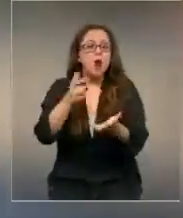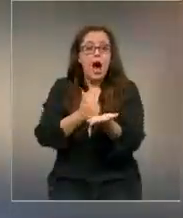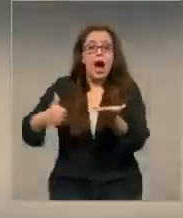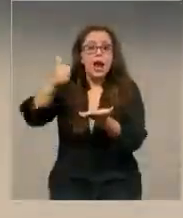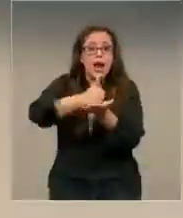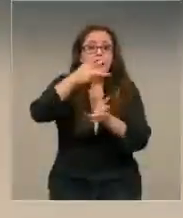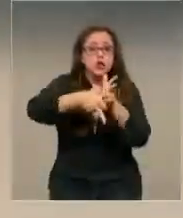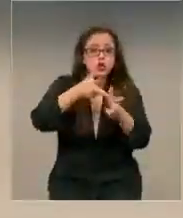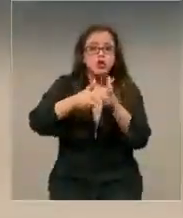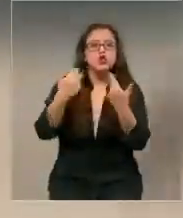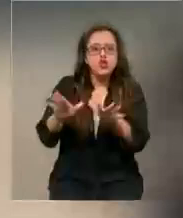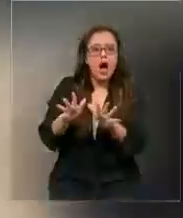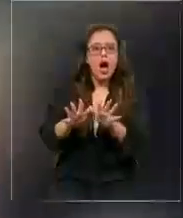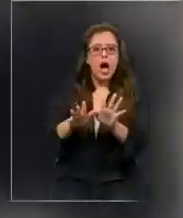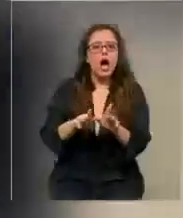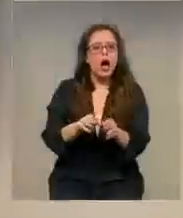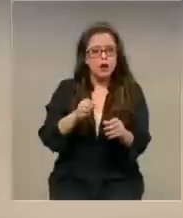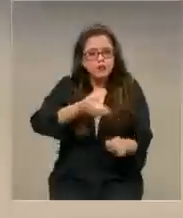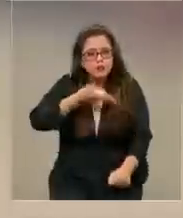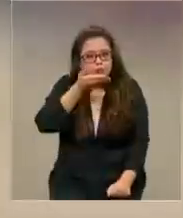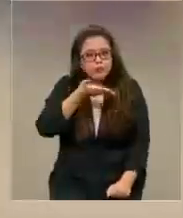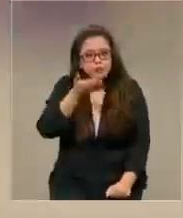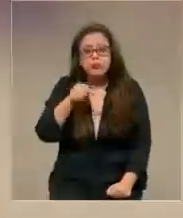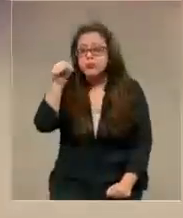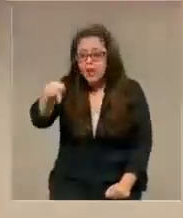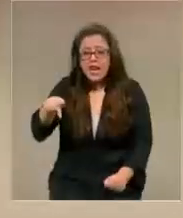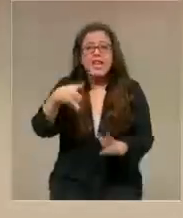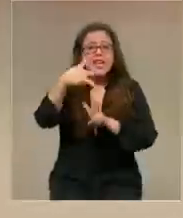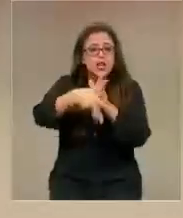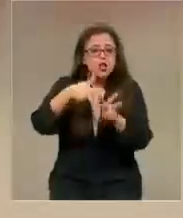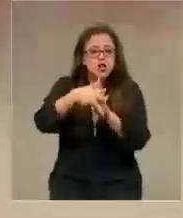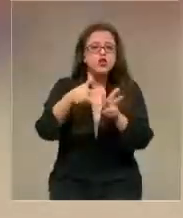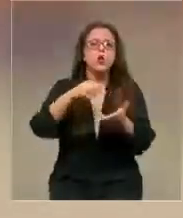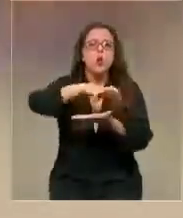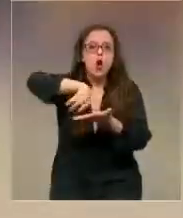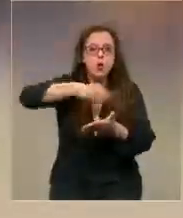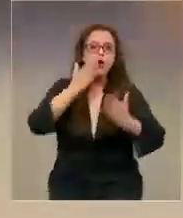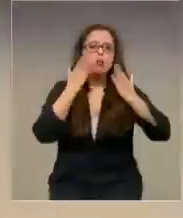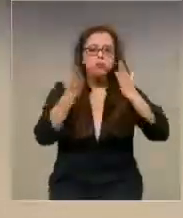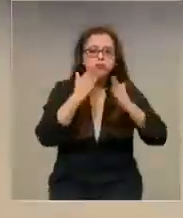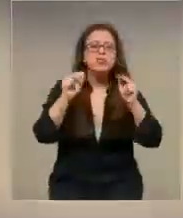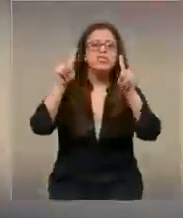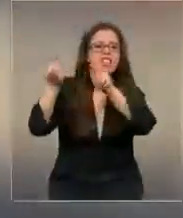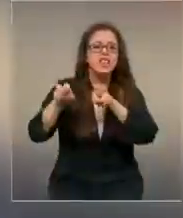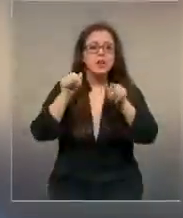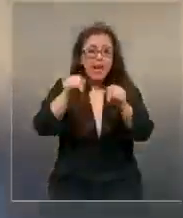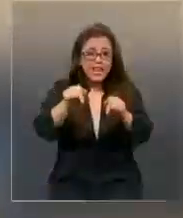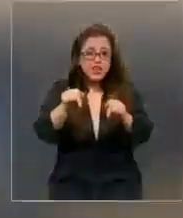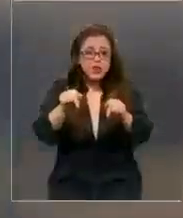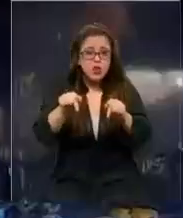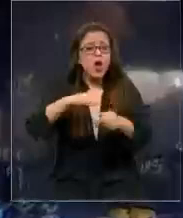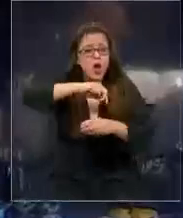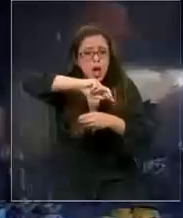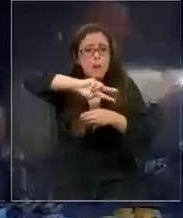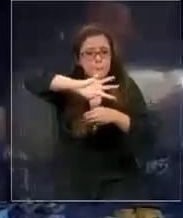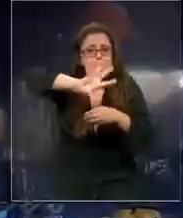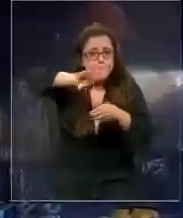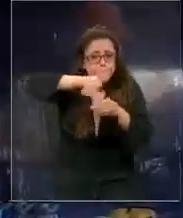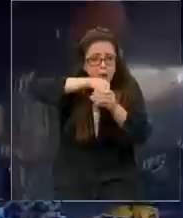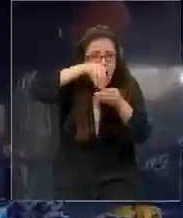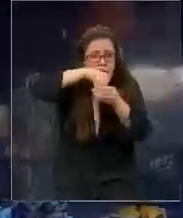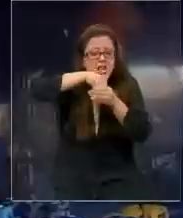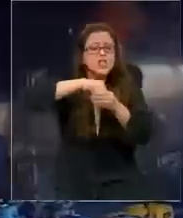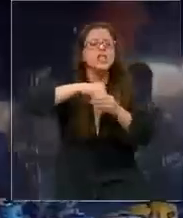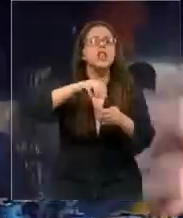ante los hechos. Estación Central es una comuna completamente solidaria, donde los eventos solidarios son parte de nosotros. Pero